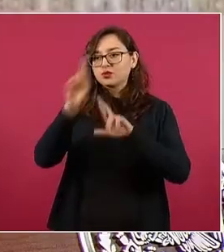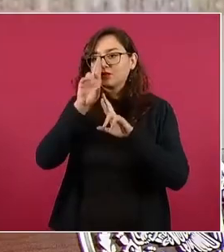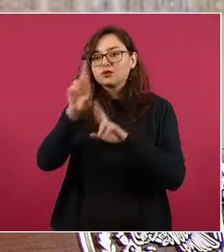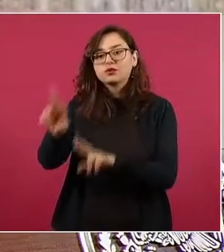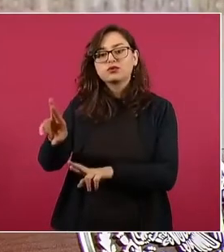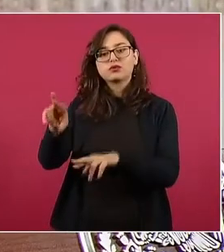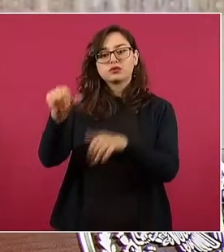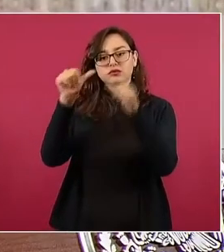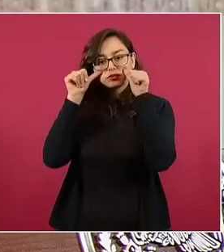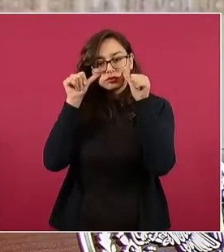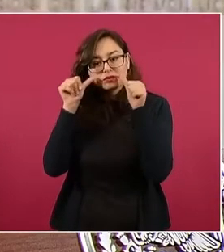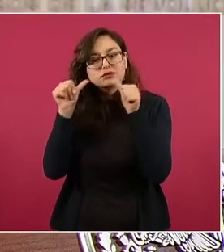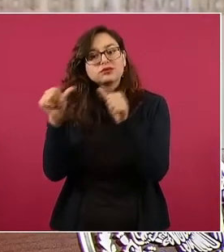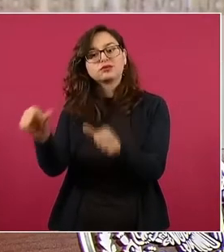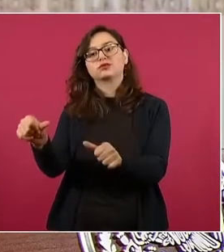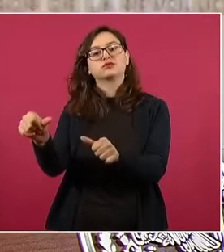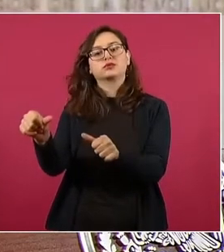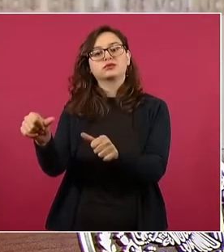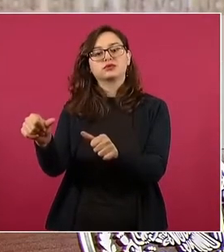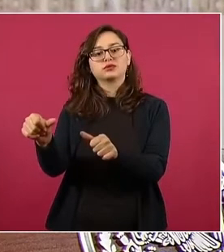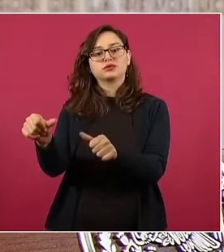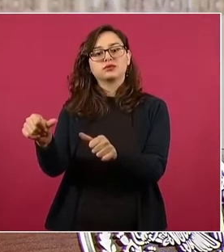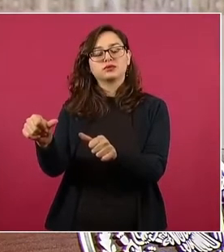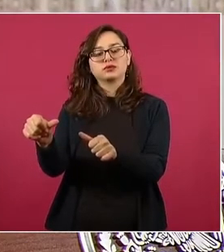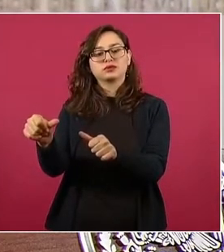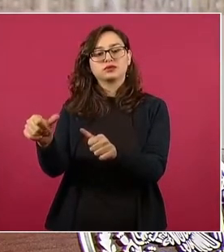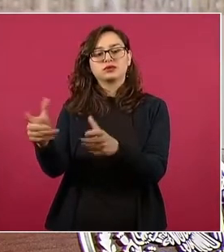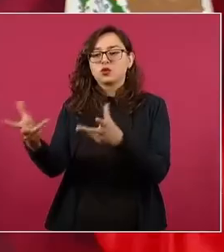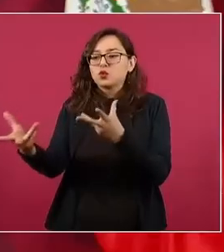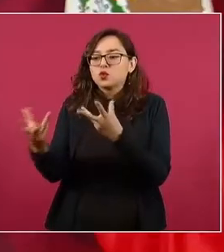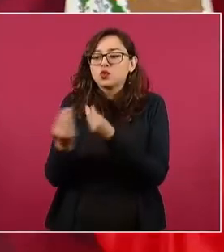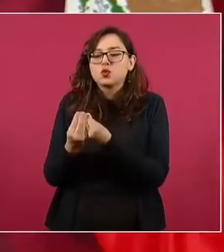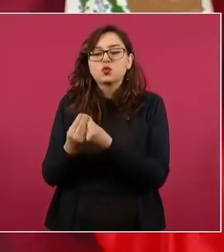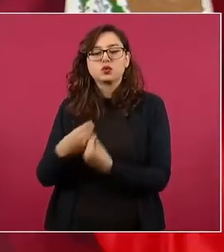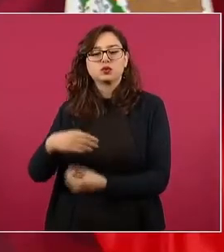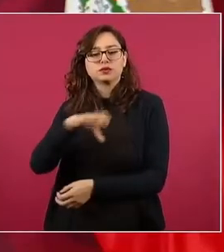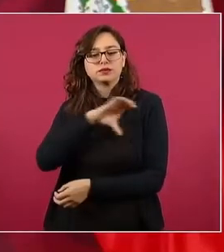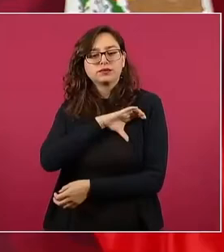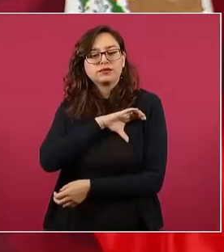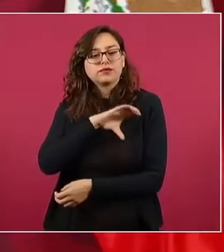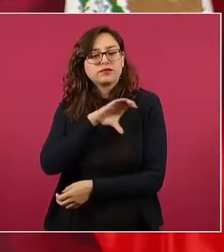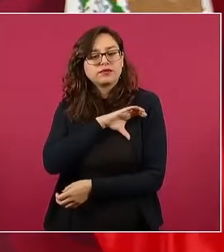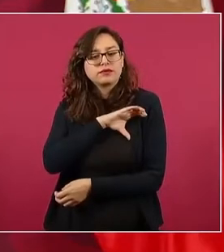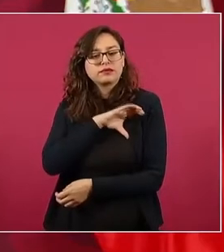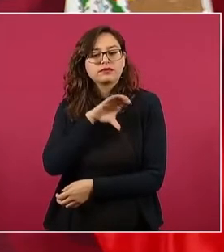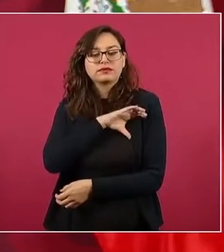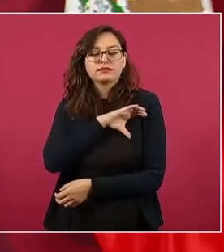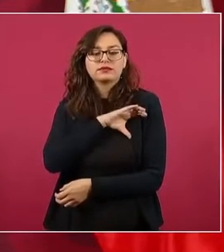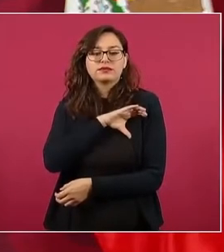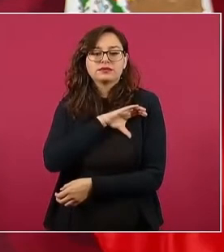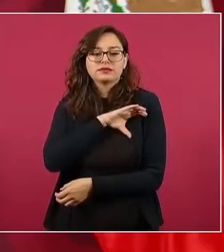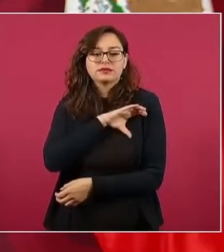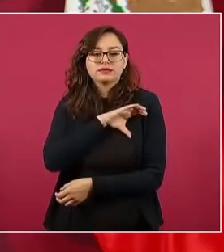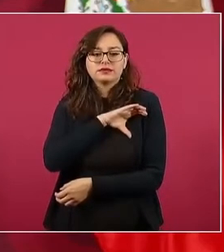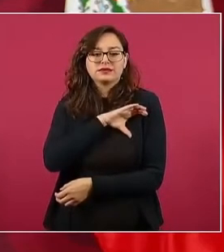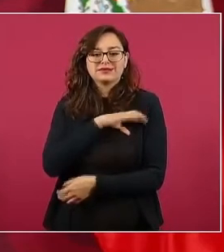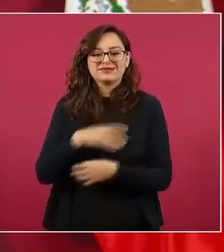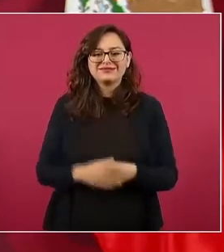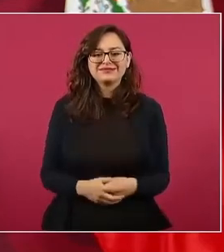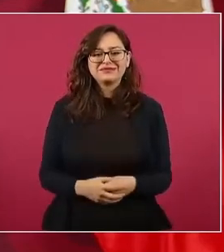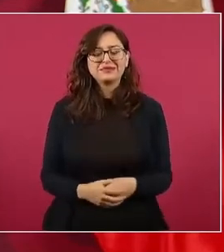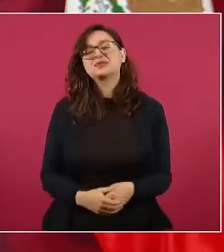y lo más importante, quererlo. Pero ¿cómo se va a hacer